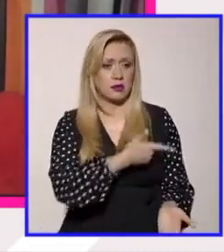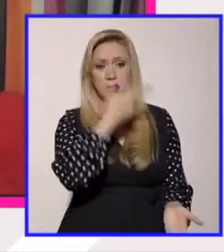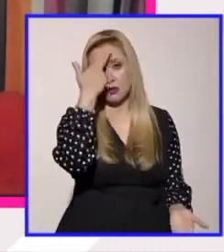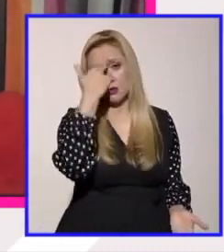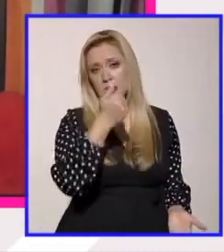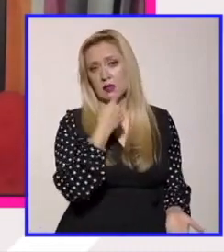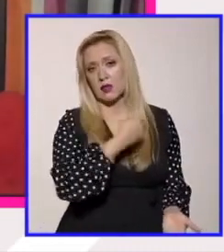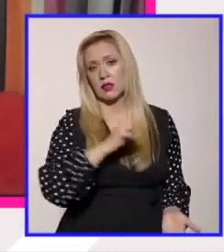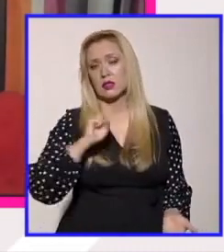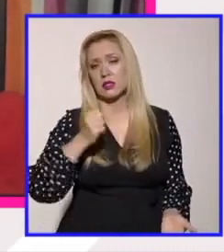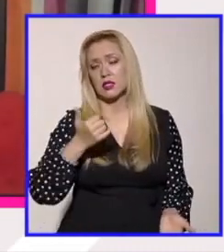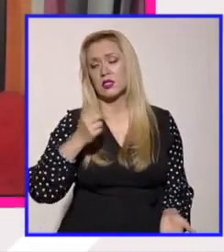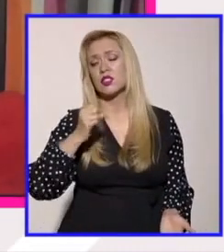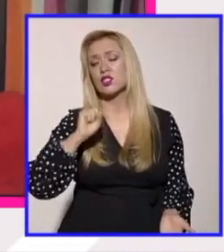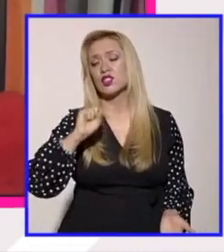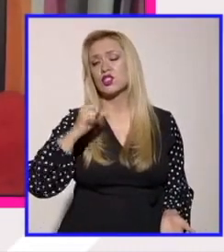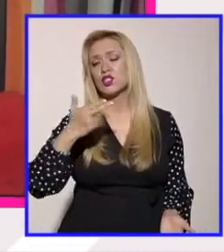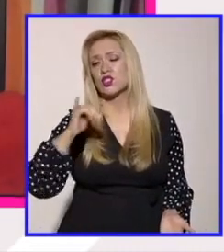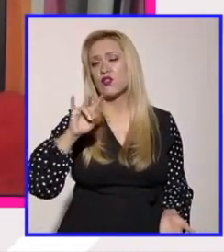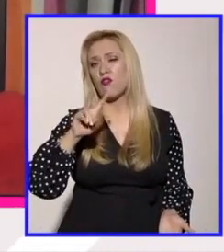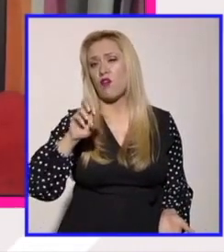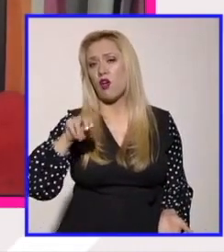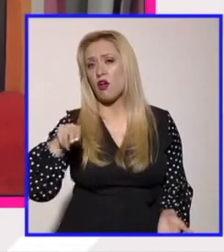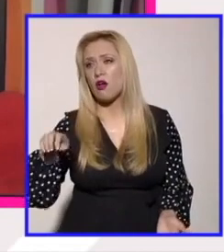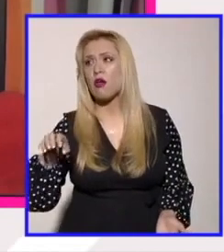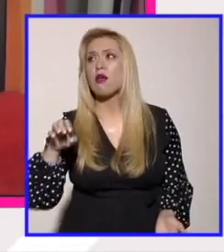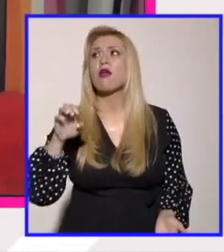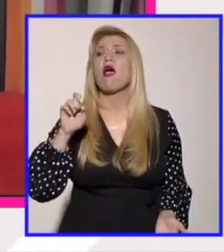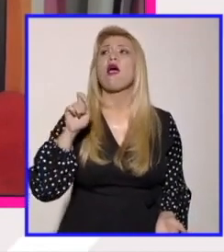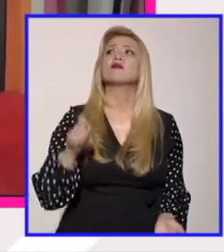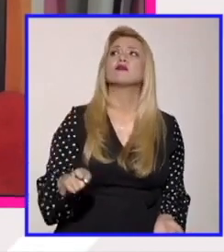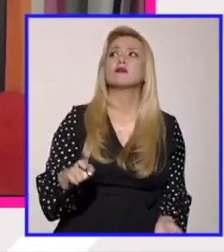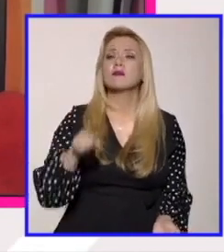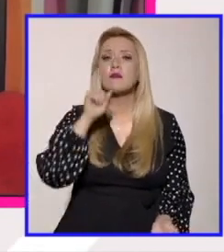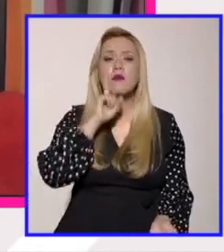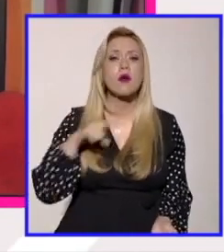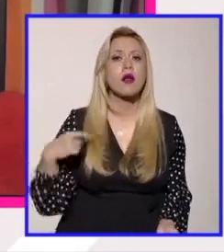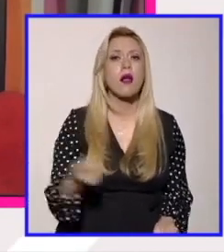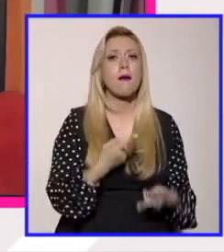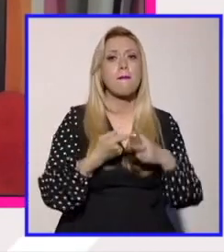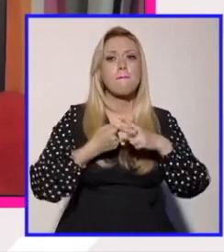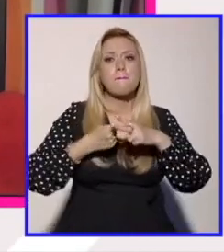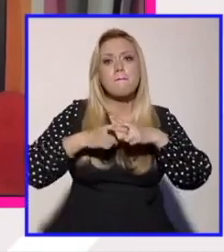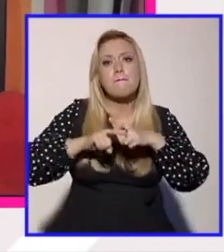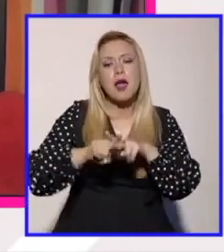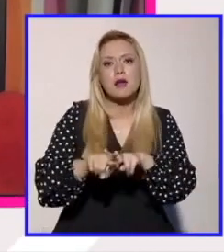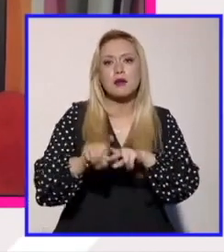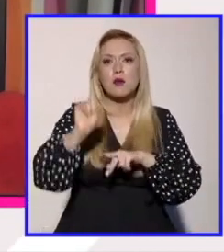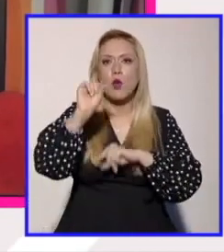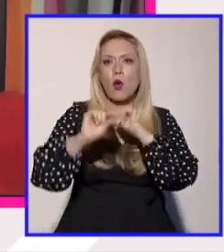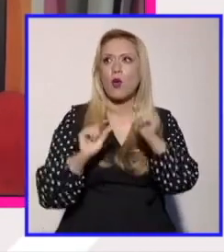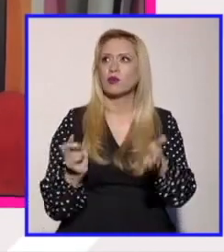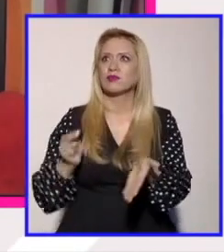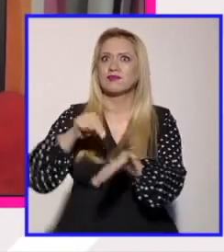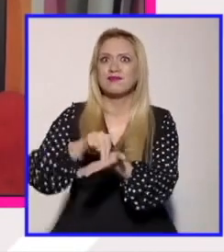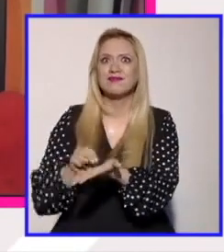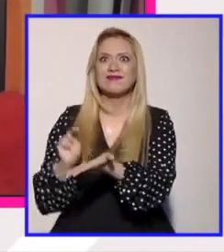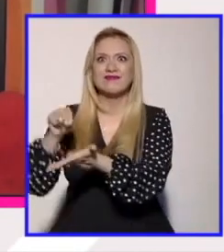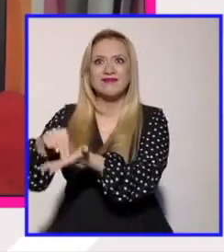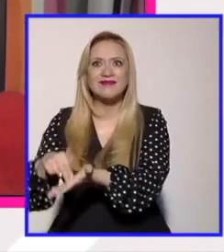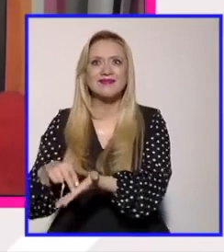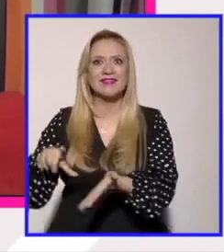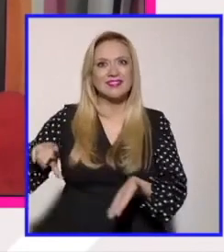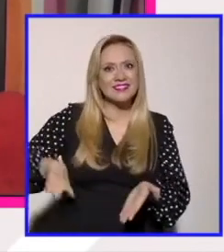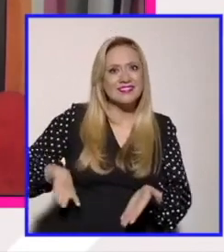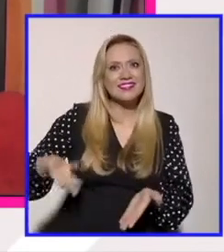cuando las personas y aquí las mujeres empezamos a tener acceso a espacios de poder que tradicionalmente habían estado